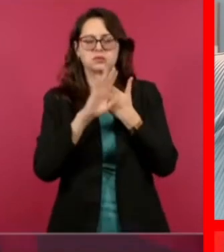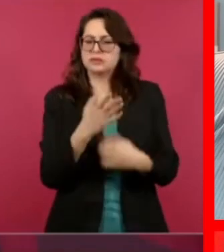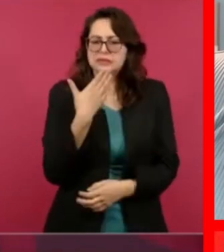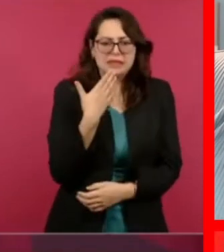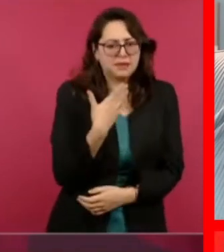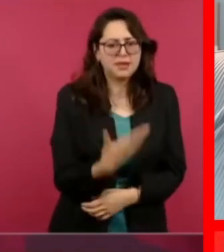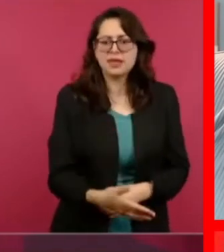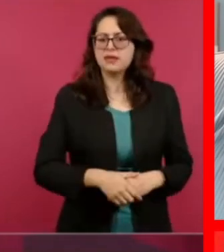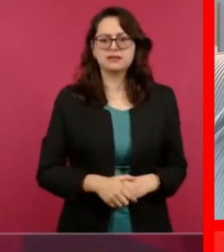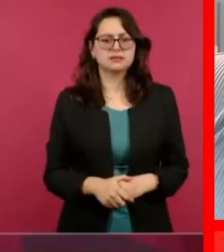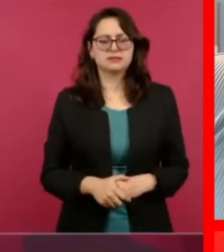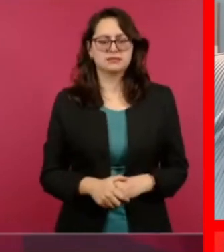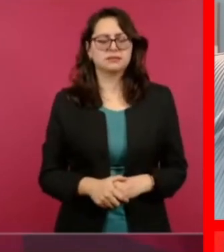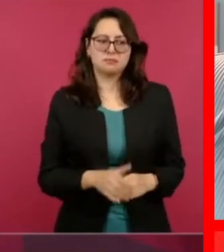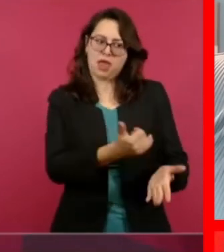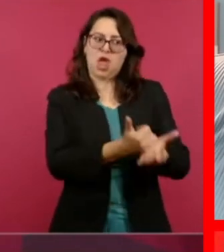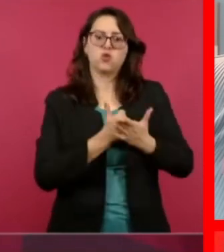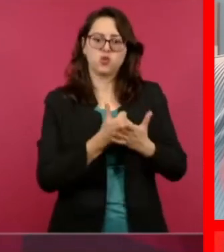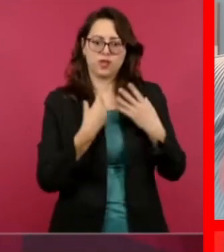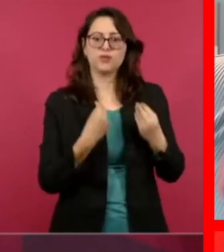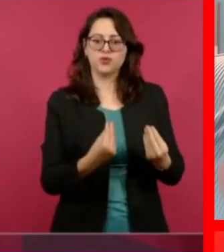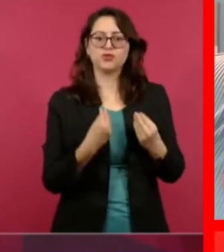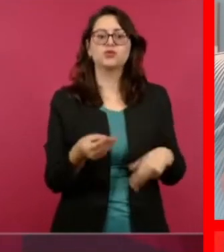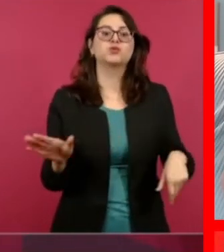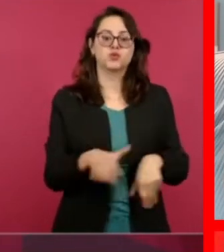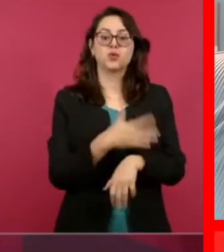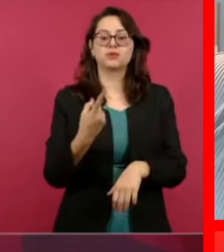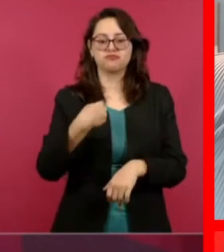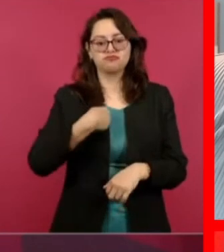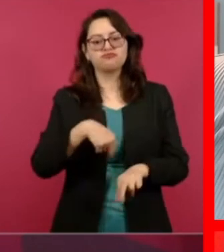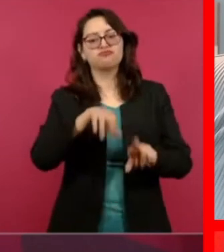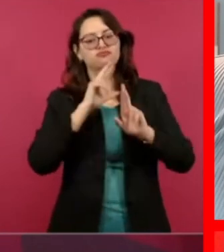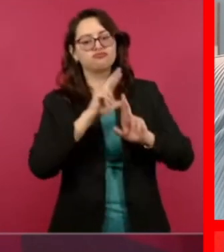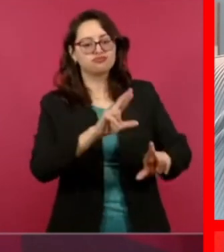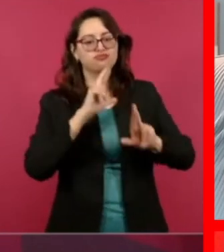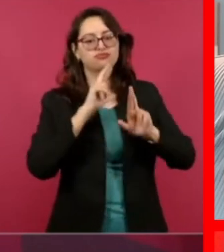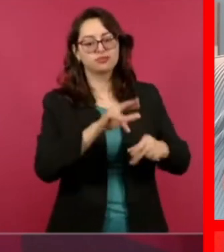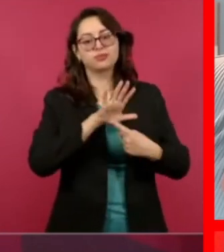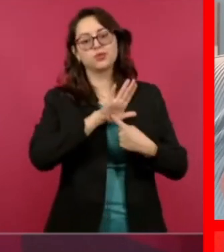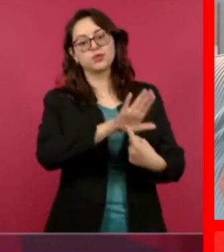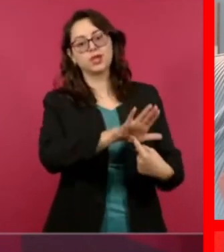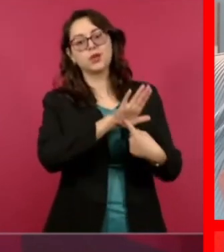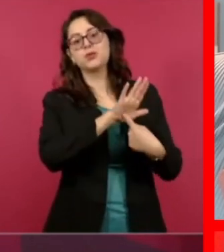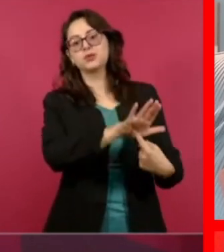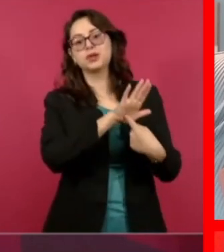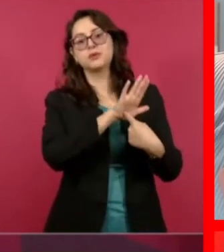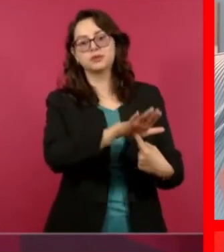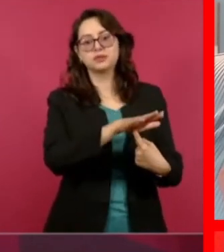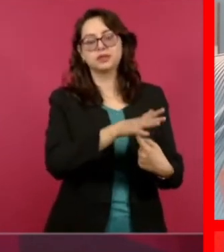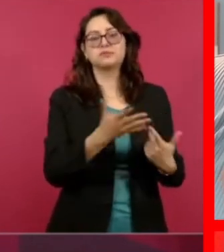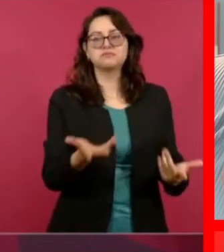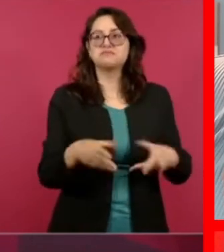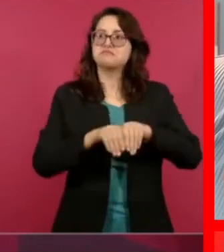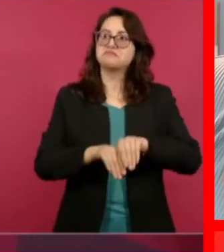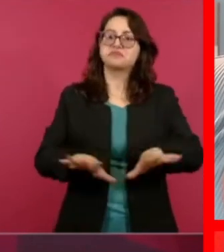a que se entienda el porqué de esta